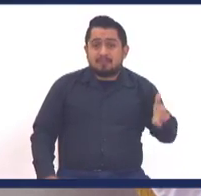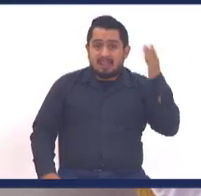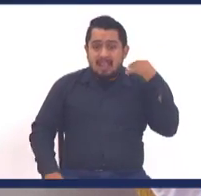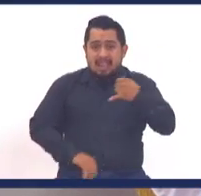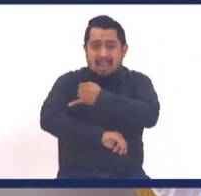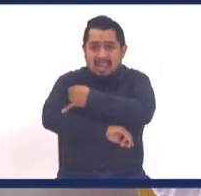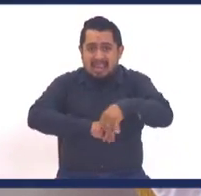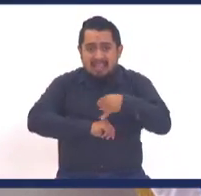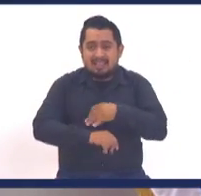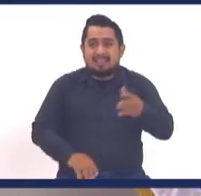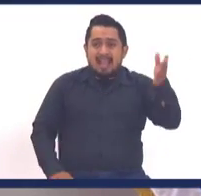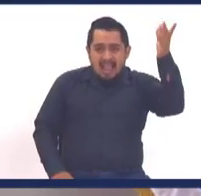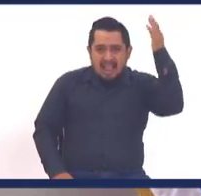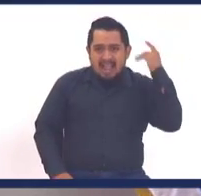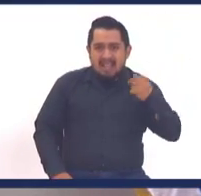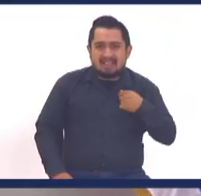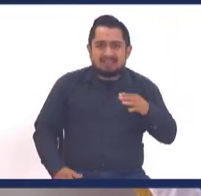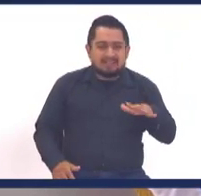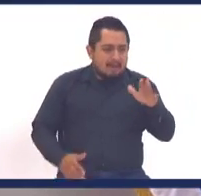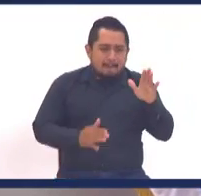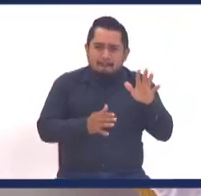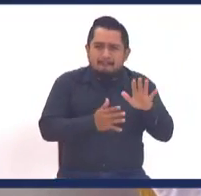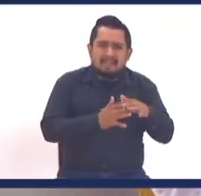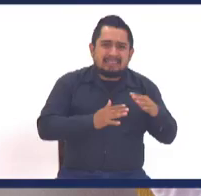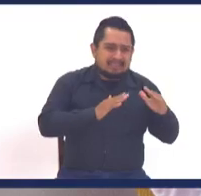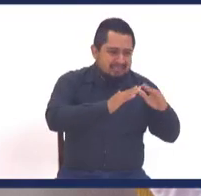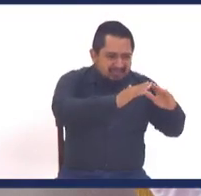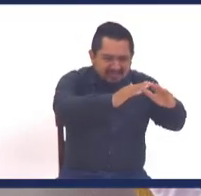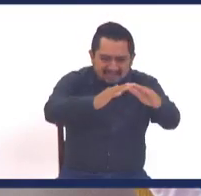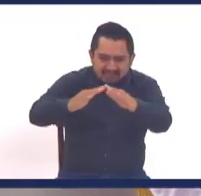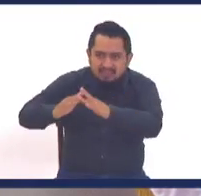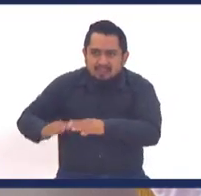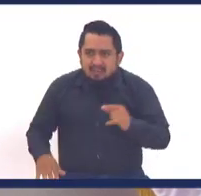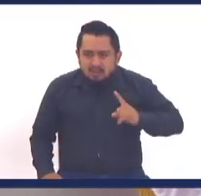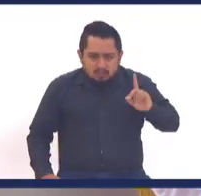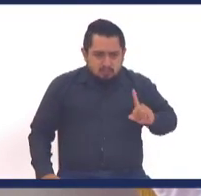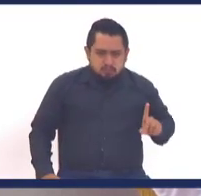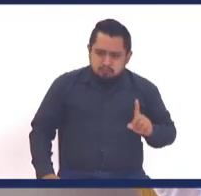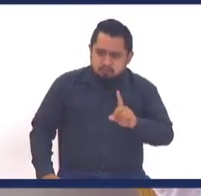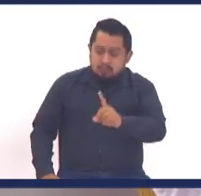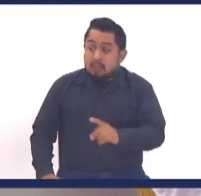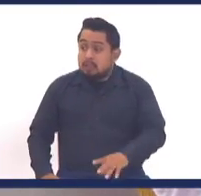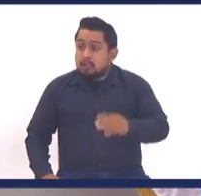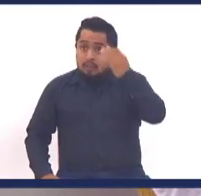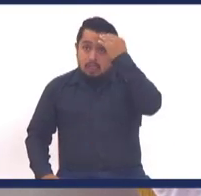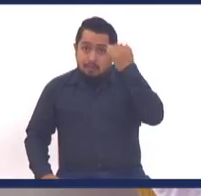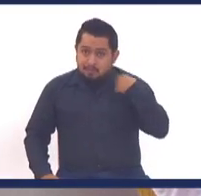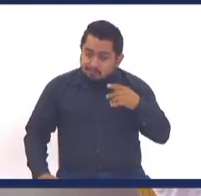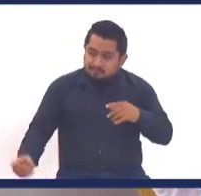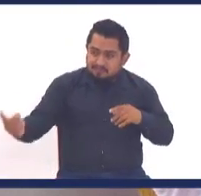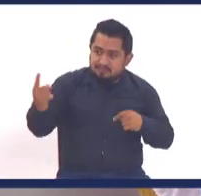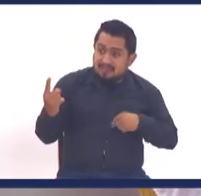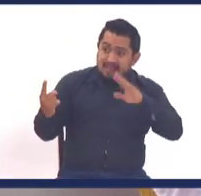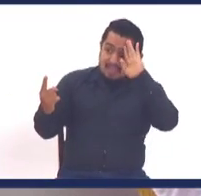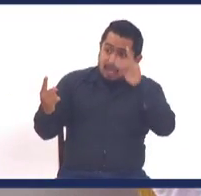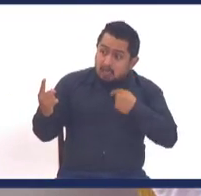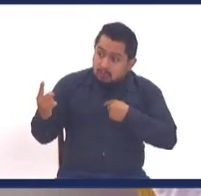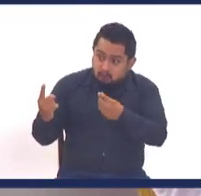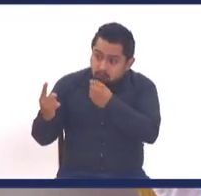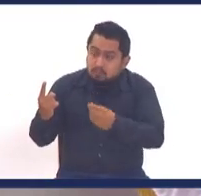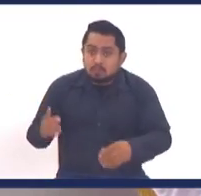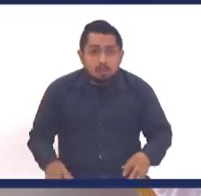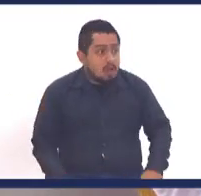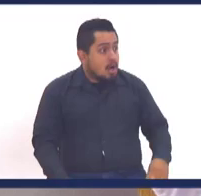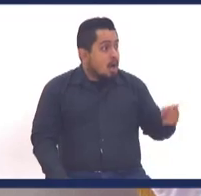ingeniero de la radio, que cuando llegamos a los pueblos, así vean las repetidoras, llegamos, el señor le dice, algo más, y le decía,